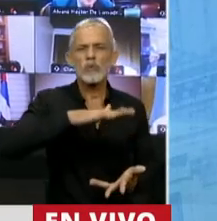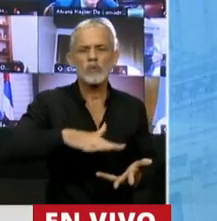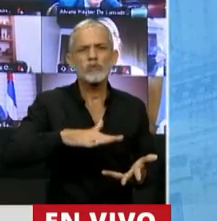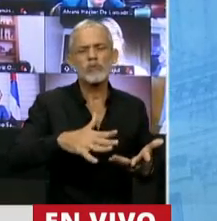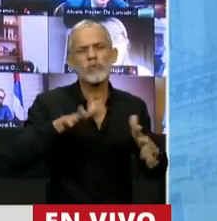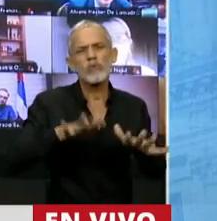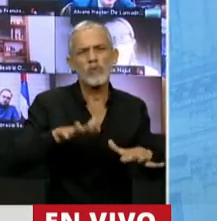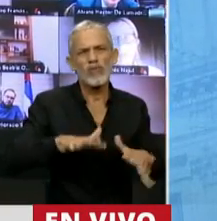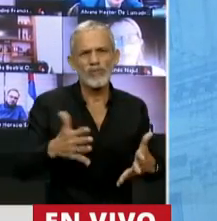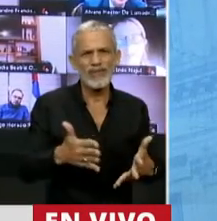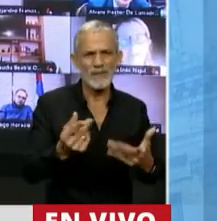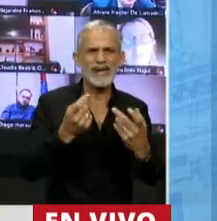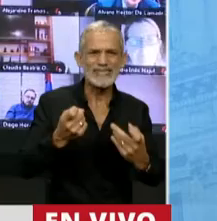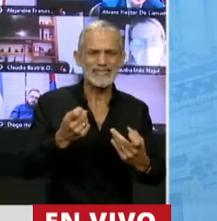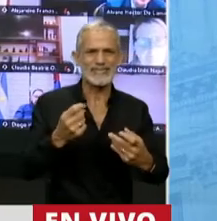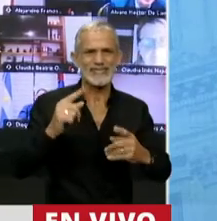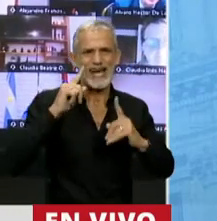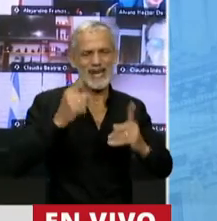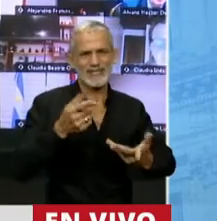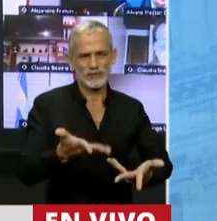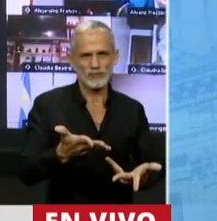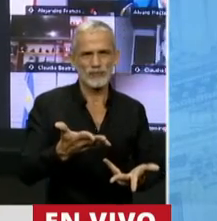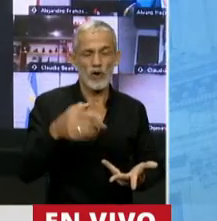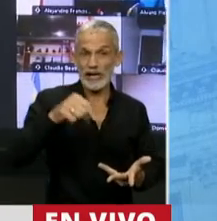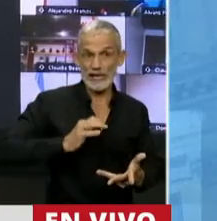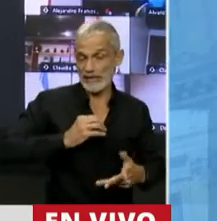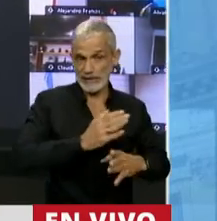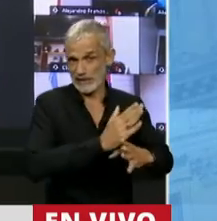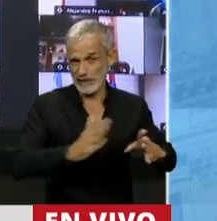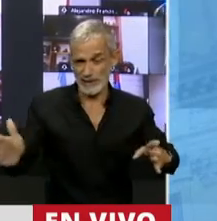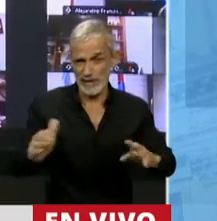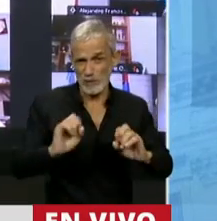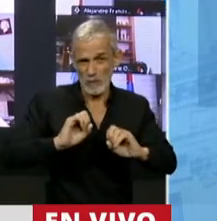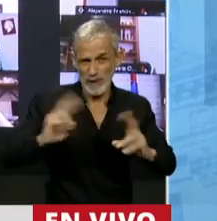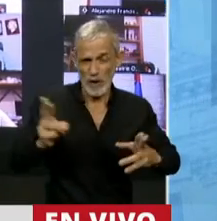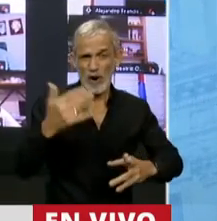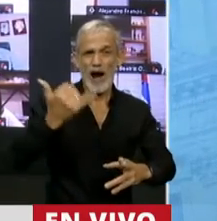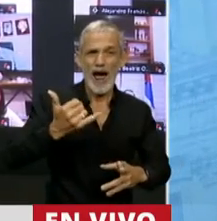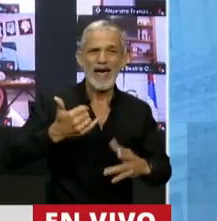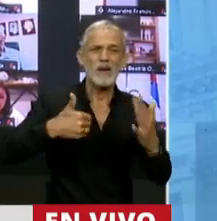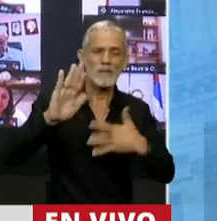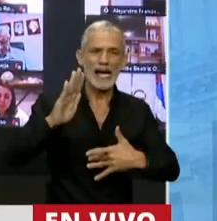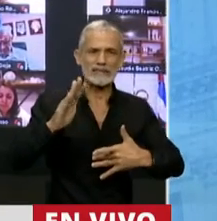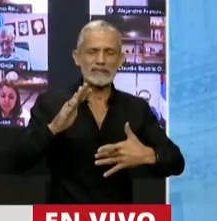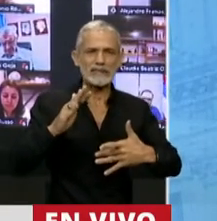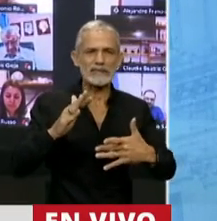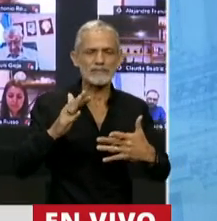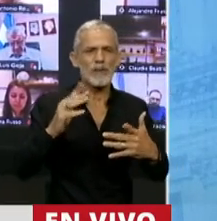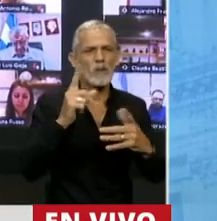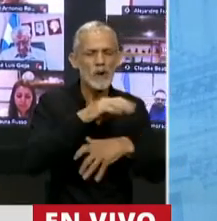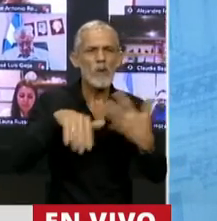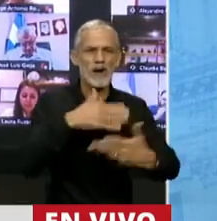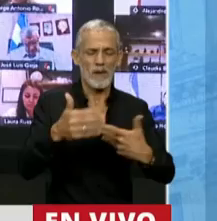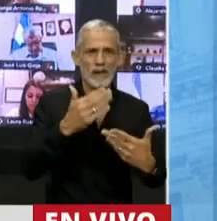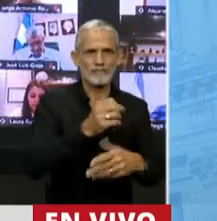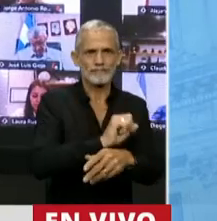vulnerable y la que hoy, en este año, seguramente ha tenido mayor preocupación a la hora de